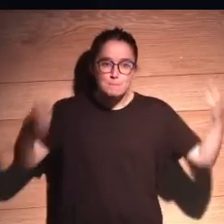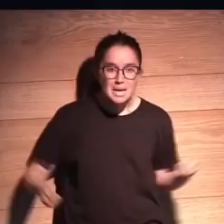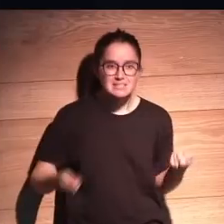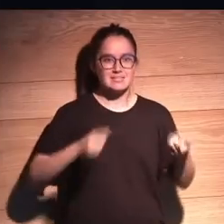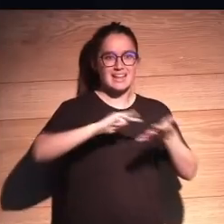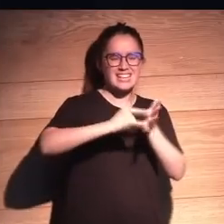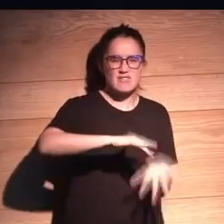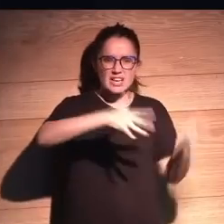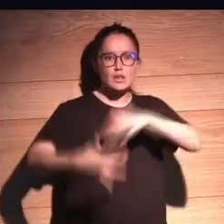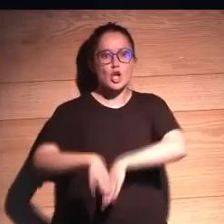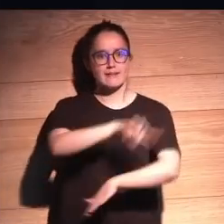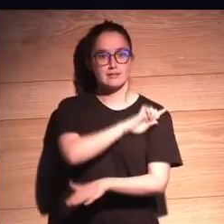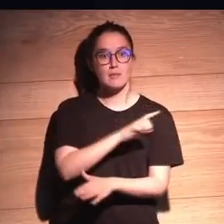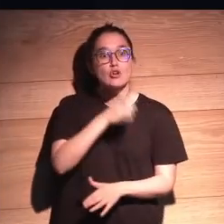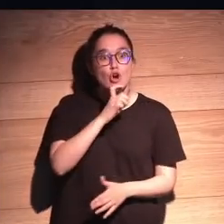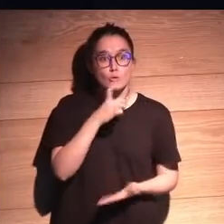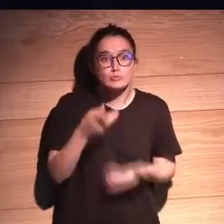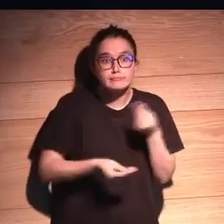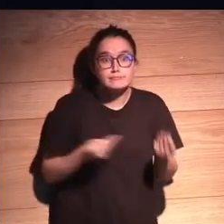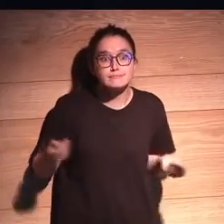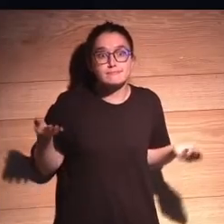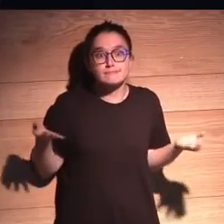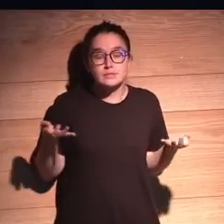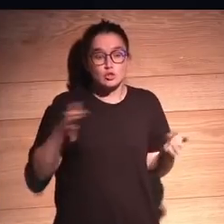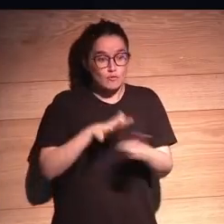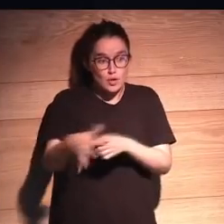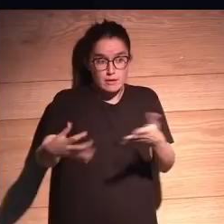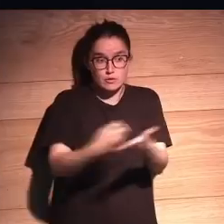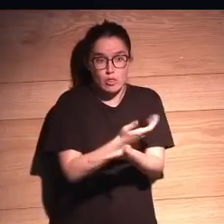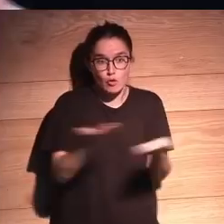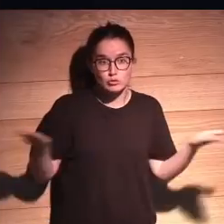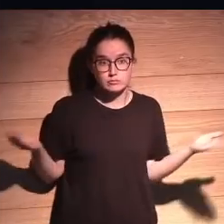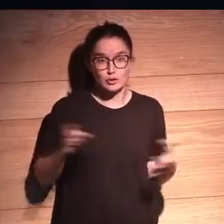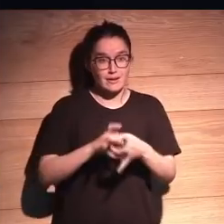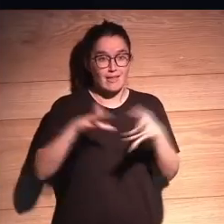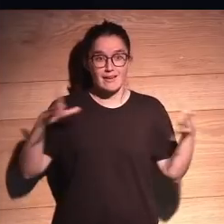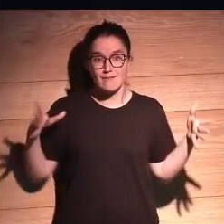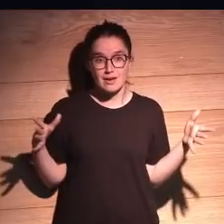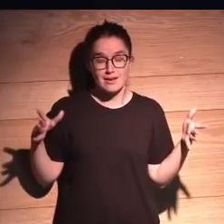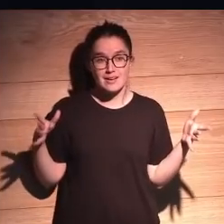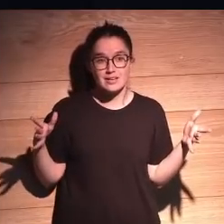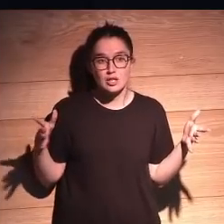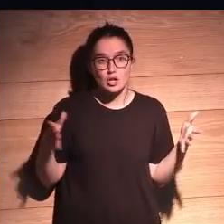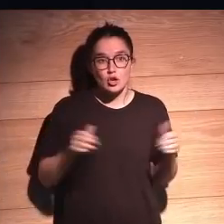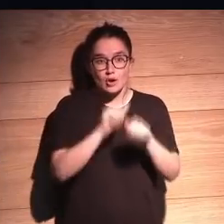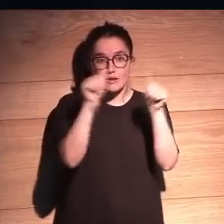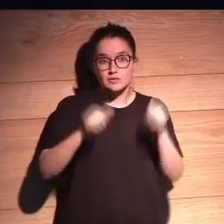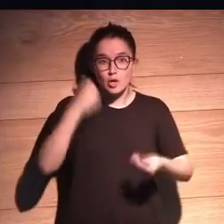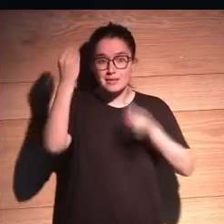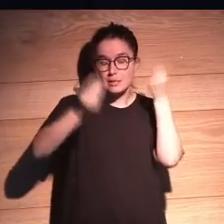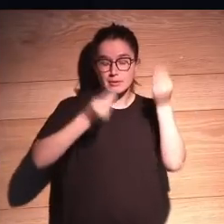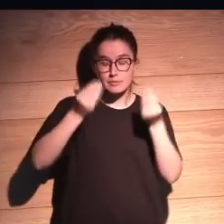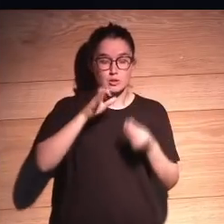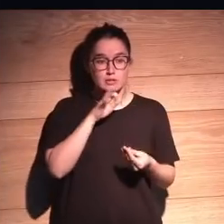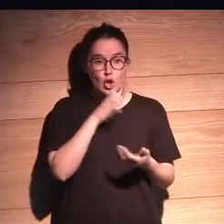la tecnificación extrema. ¿Cómo lo vamos a hacer? Eso nos afecta a todos. Eso no tiene nada que ver con las formas de pensar